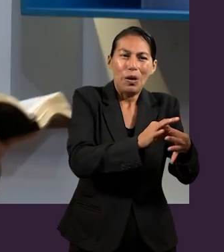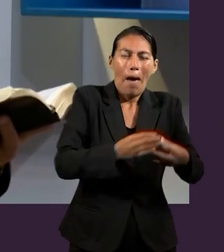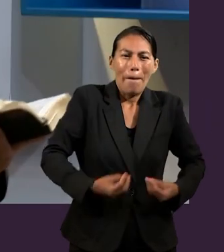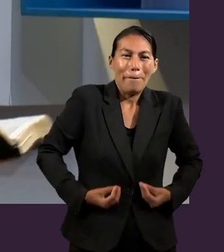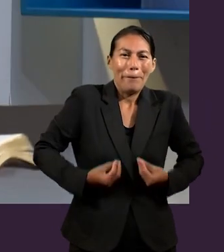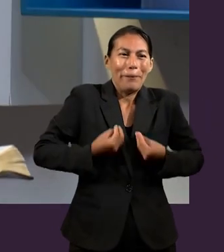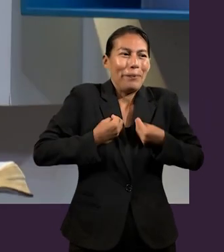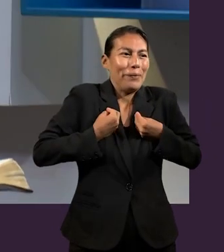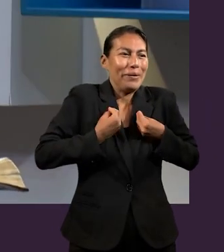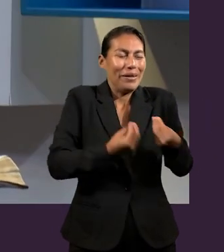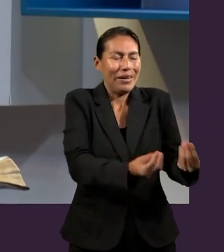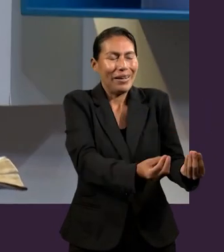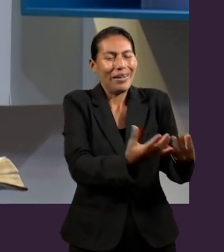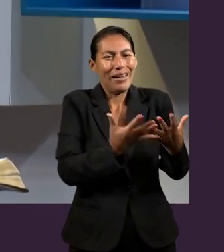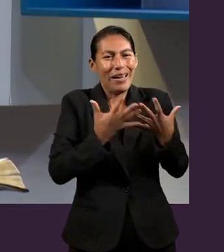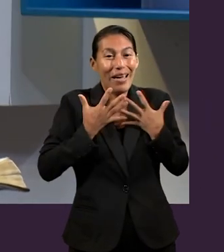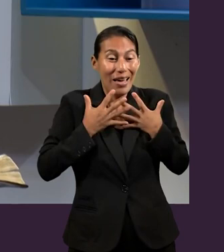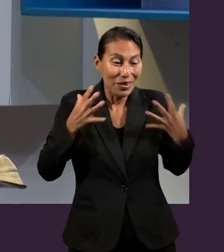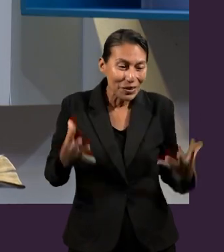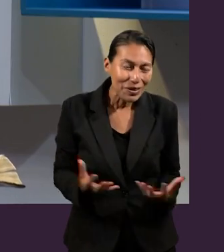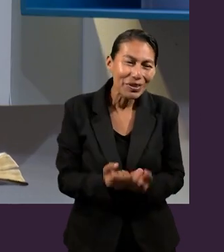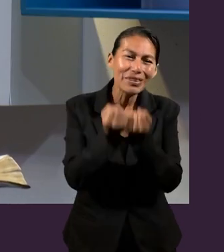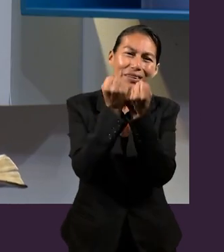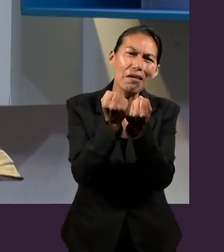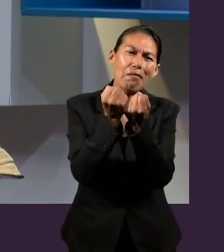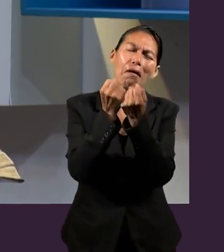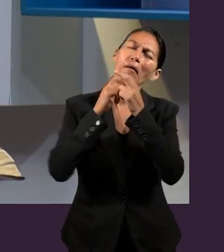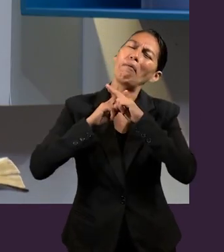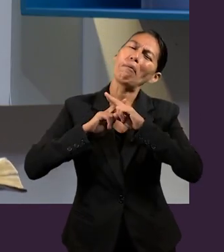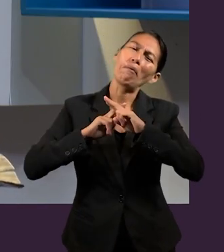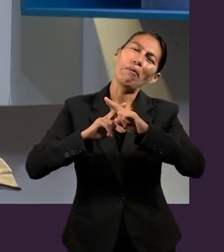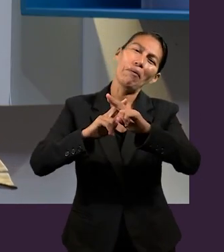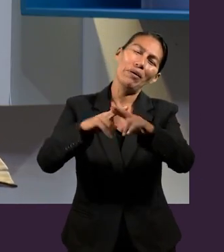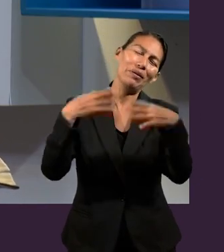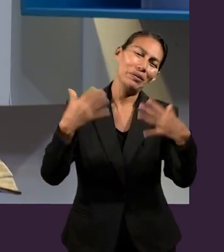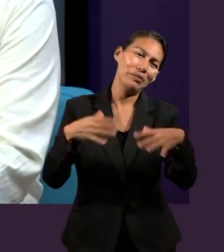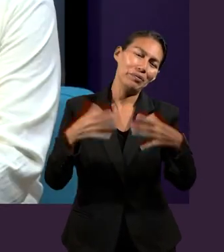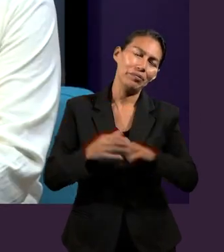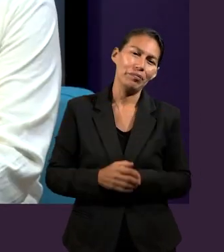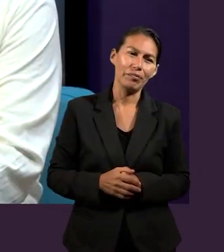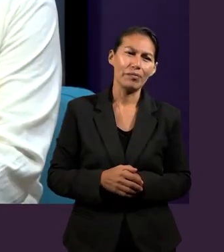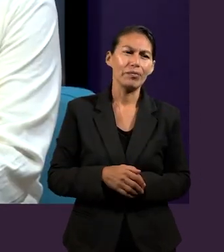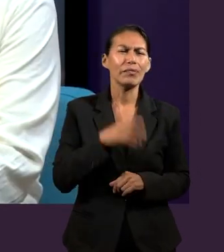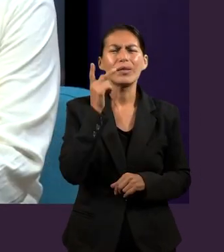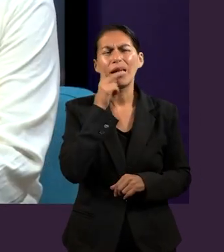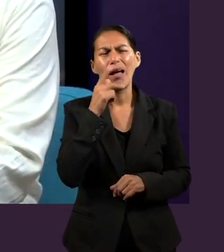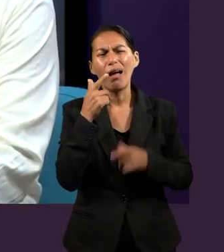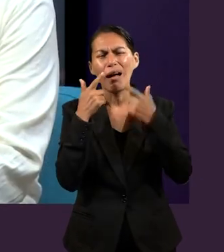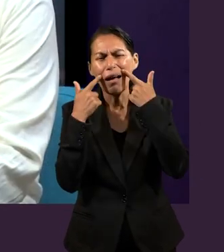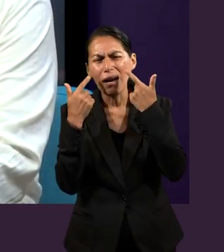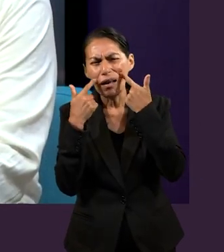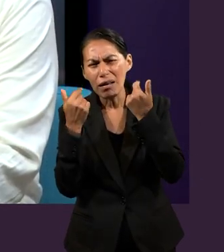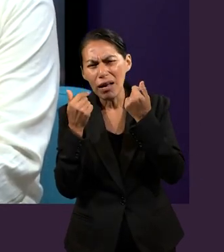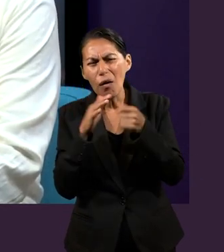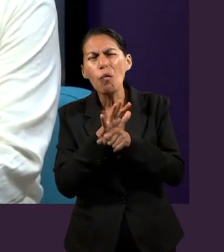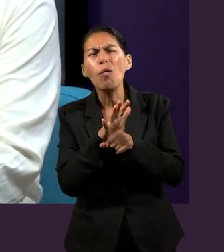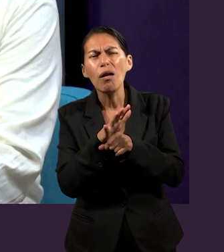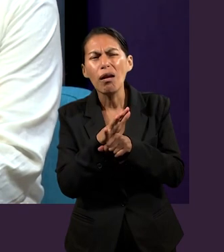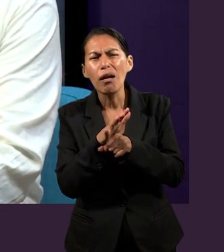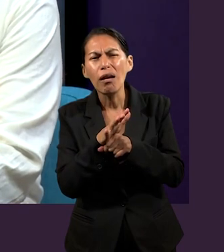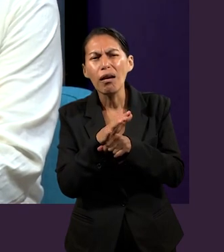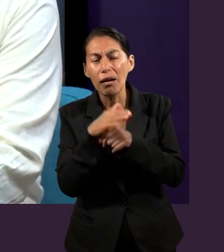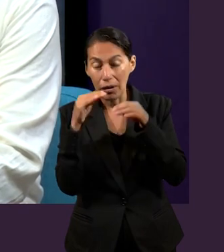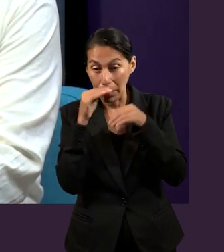pues que será la gracia, la gracia para siempre. Pastor, ¿cuál fue el costo de esa gracia? Esa gracia es